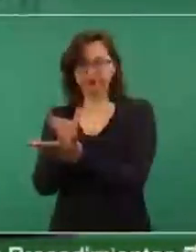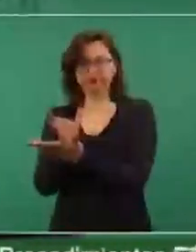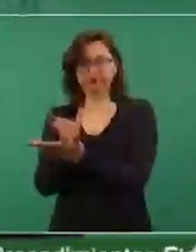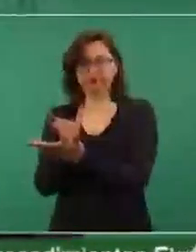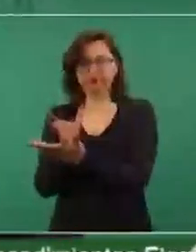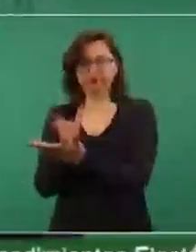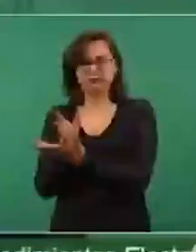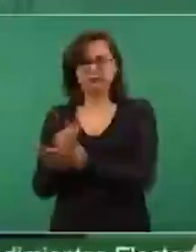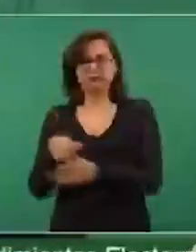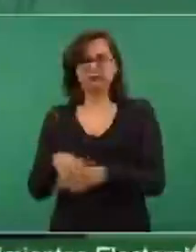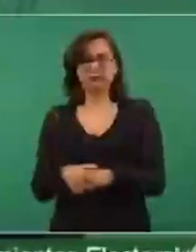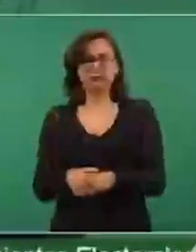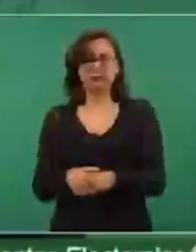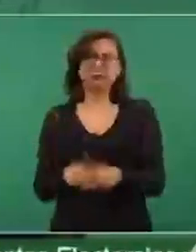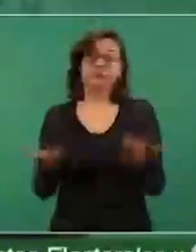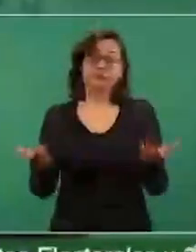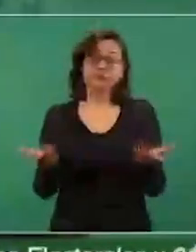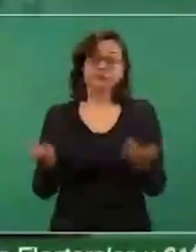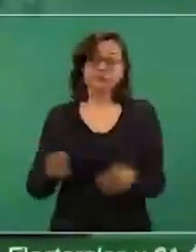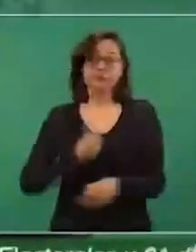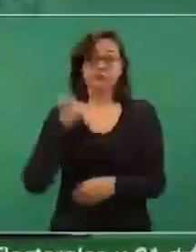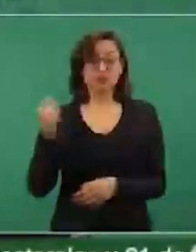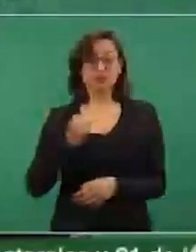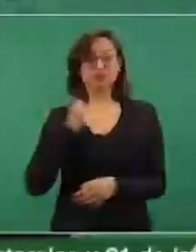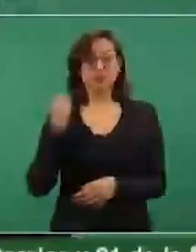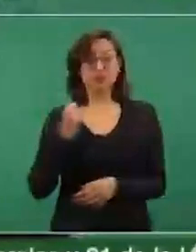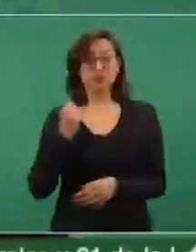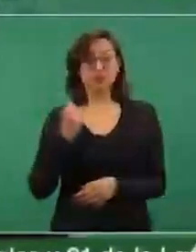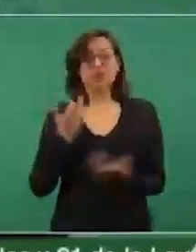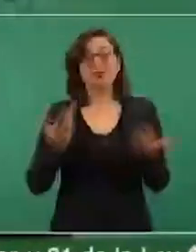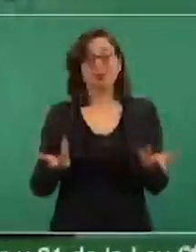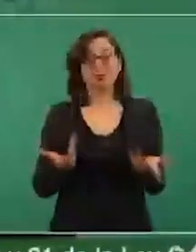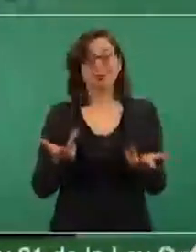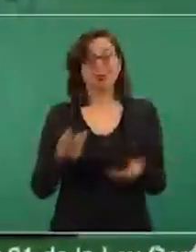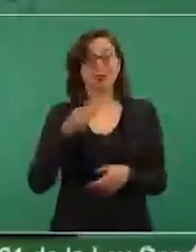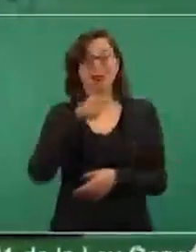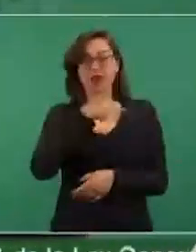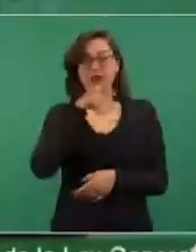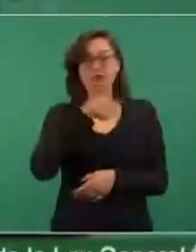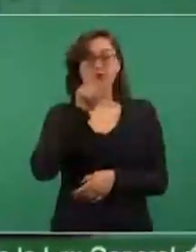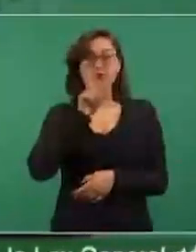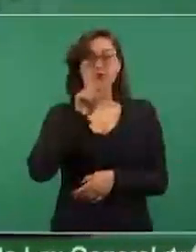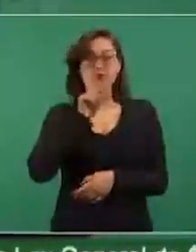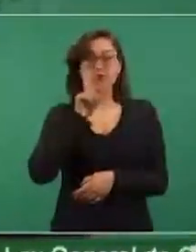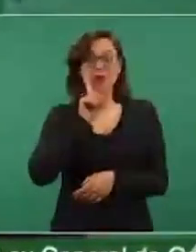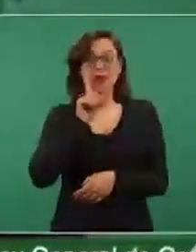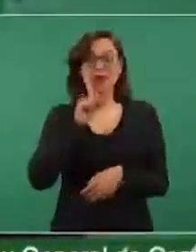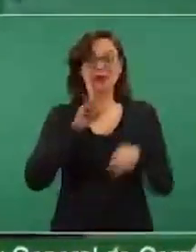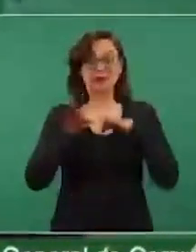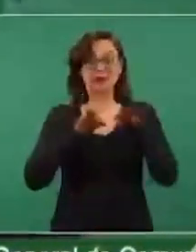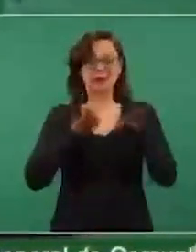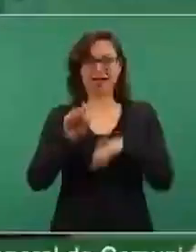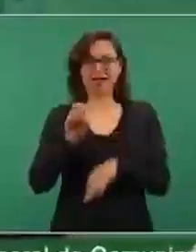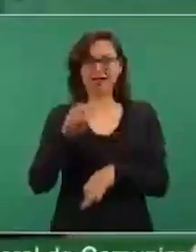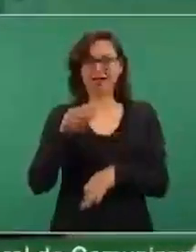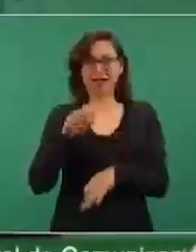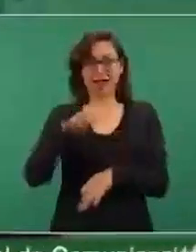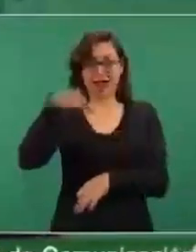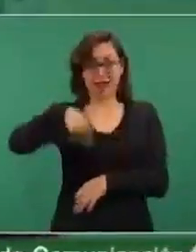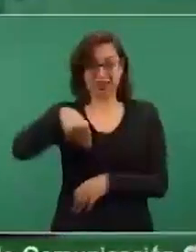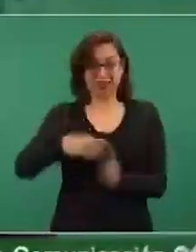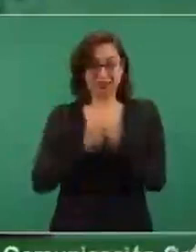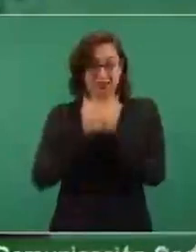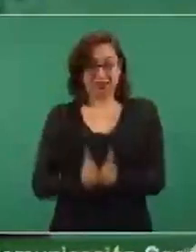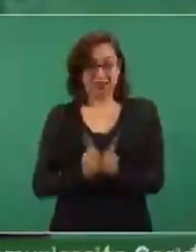Eso es lo bueno de la descentralización que va a continuar. Estaba, por ejemplo,